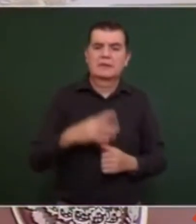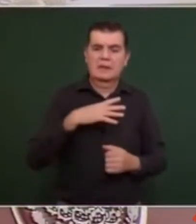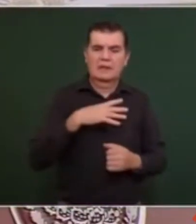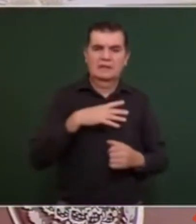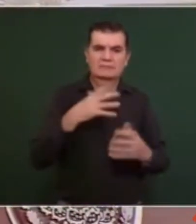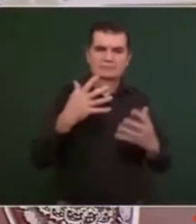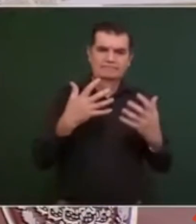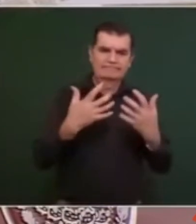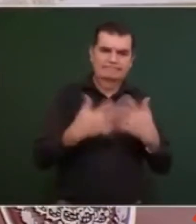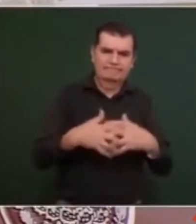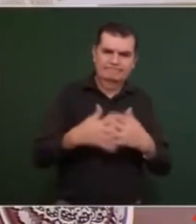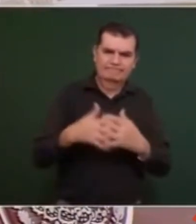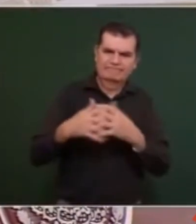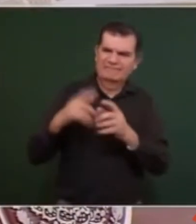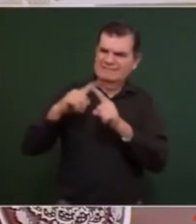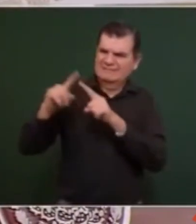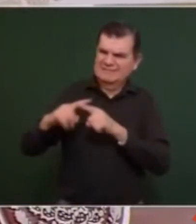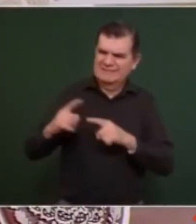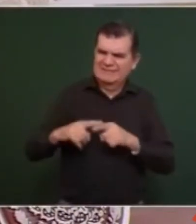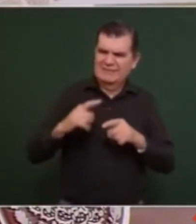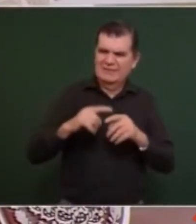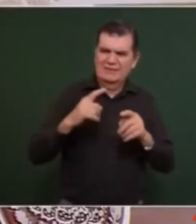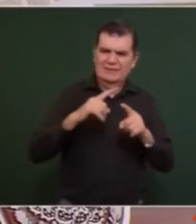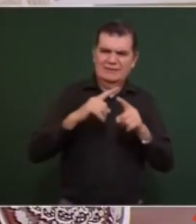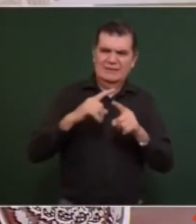empresarial desde que